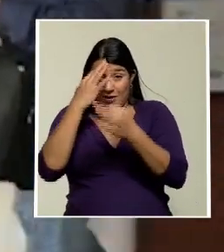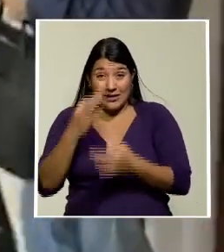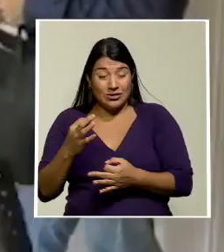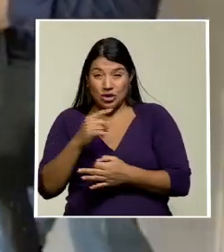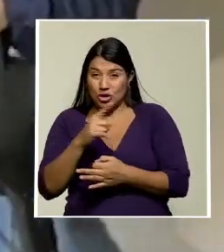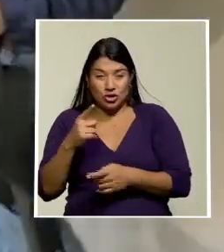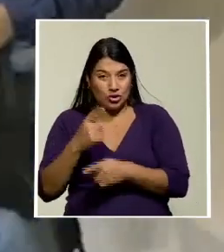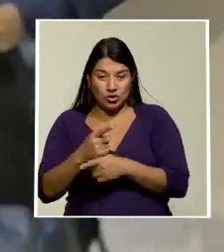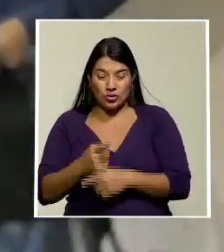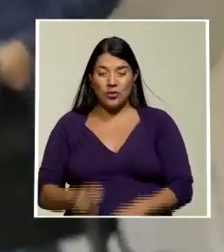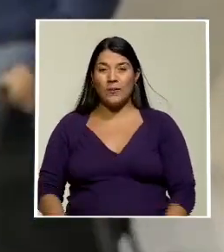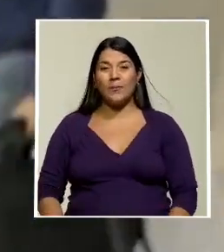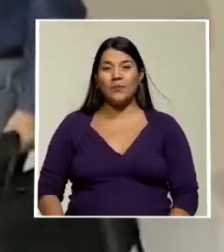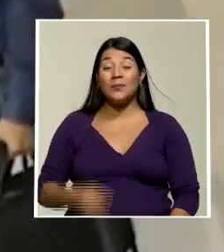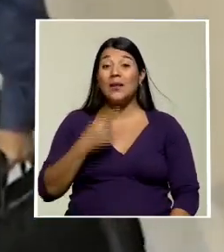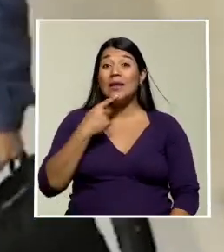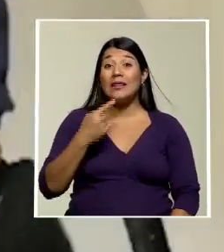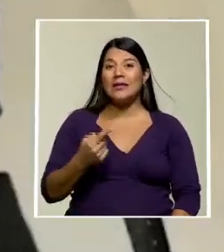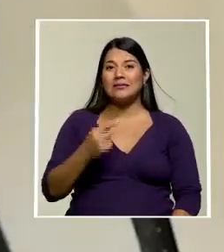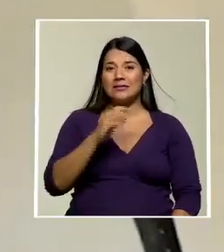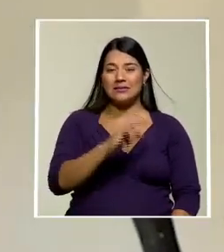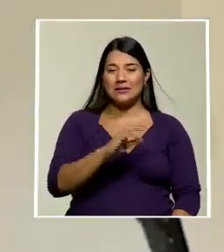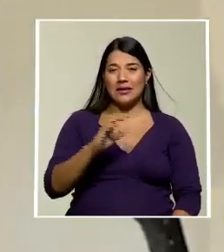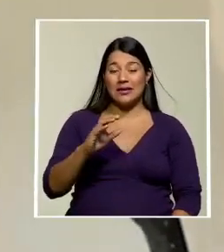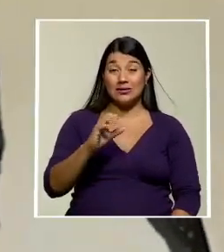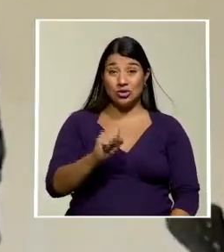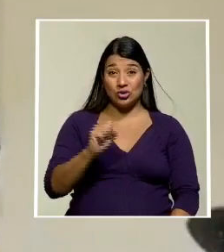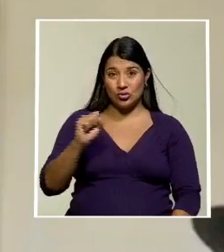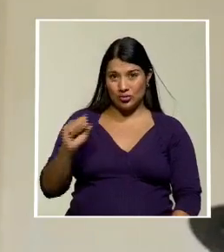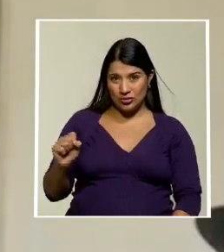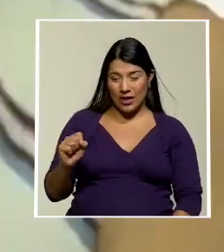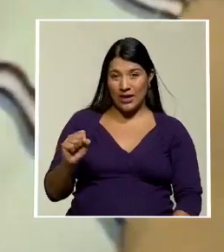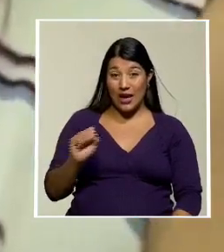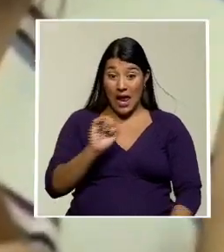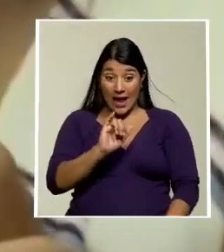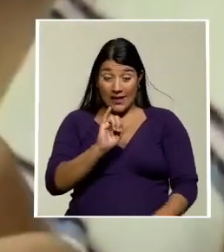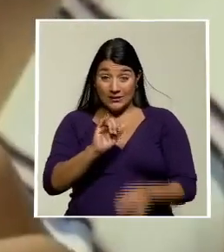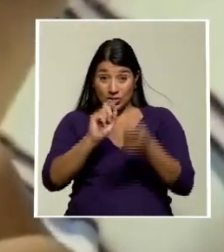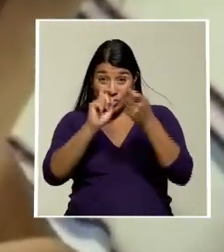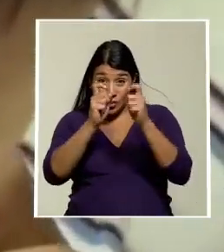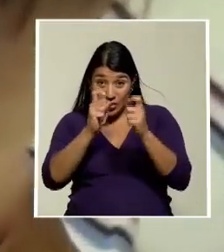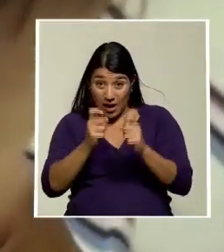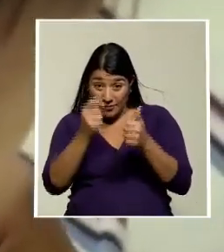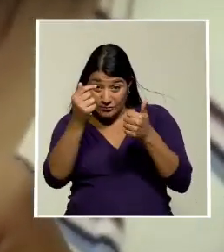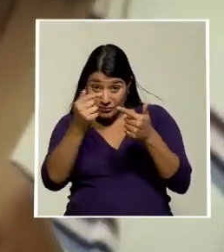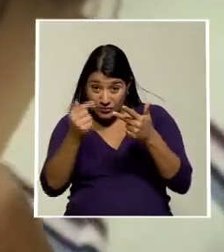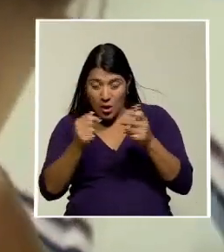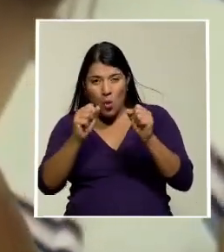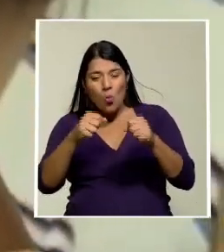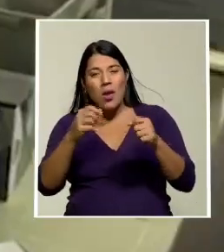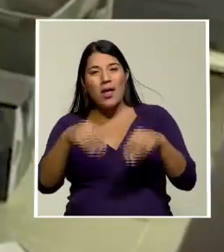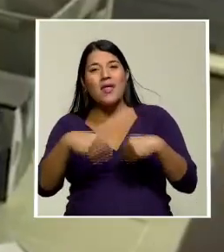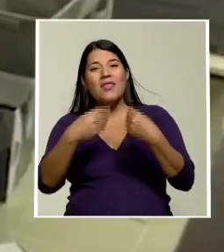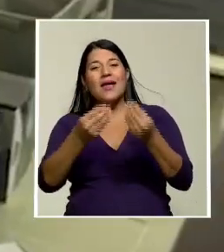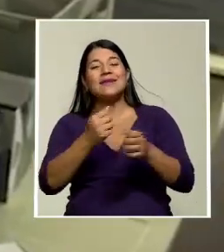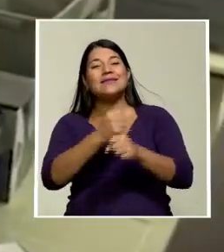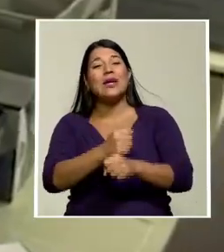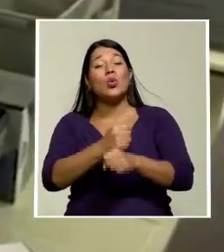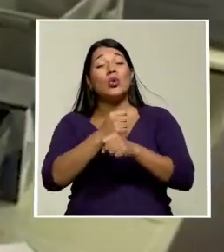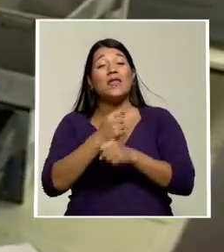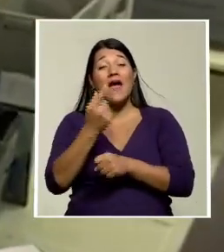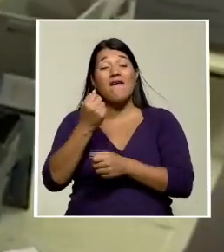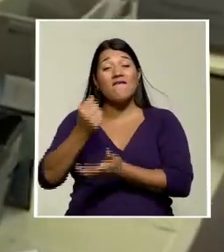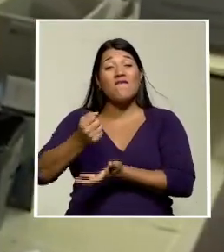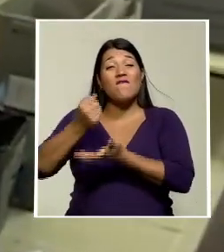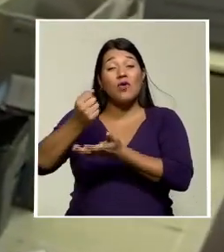administrativas. De acuerdo con la Caja Costarricense del Seguro Social estas modificaciones le brindaría estabilidad al fondo hasta